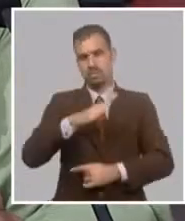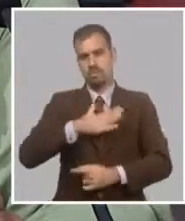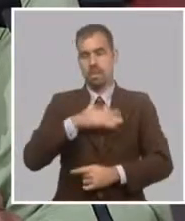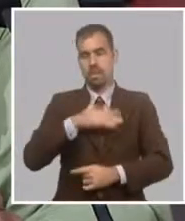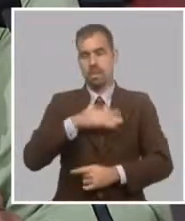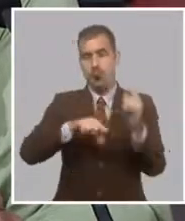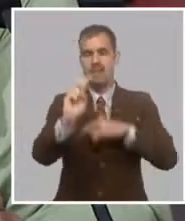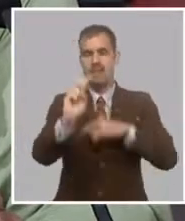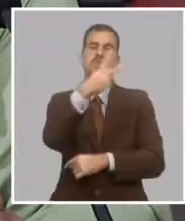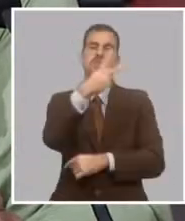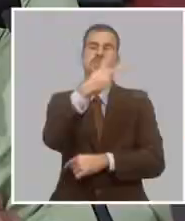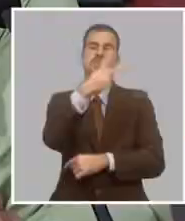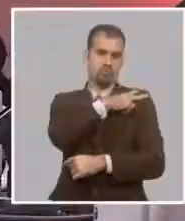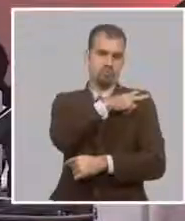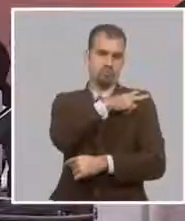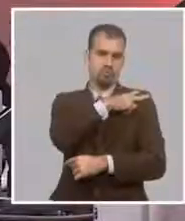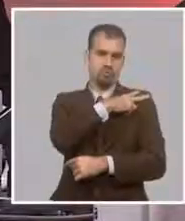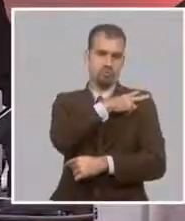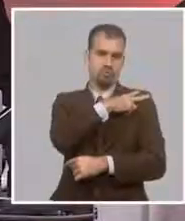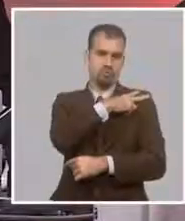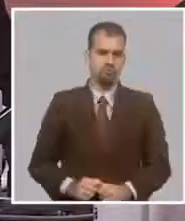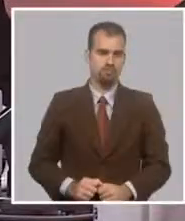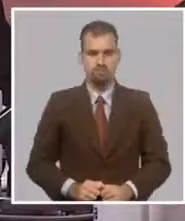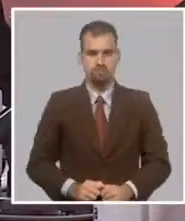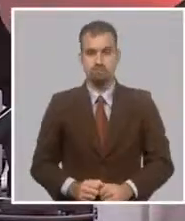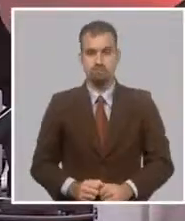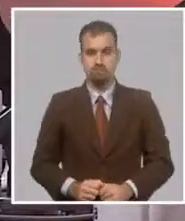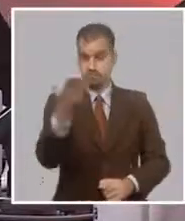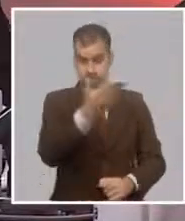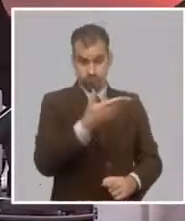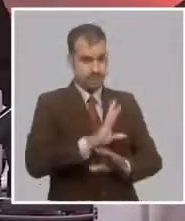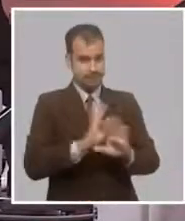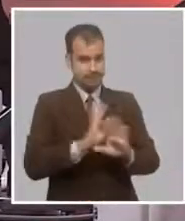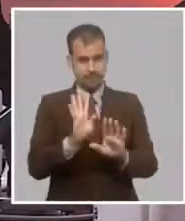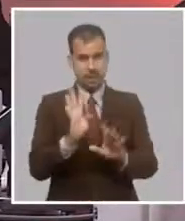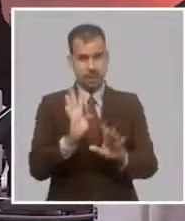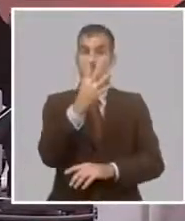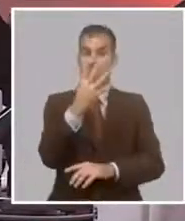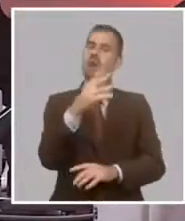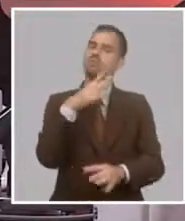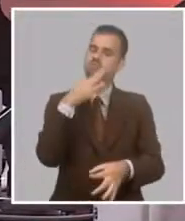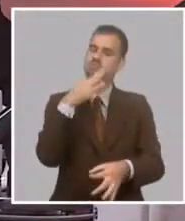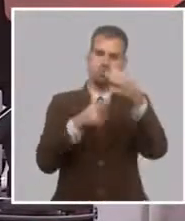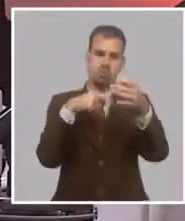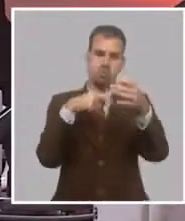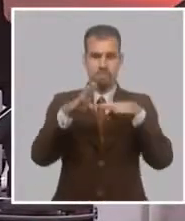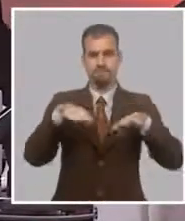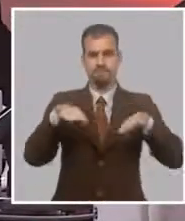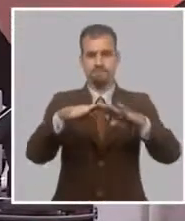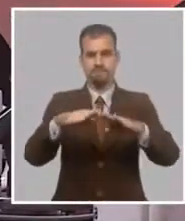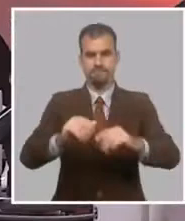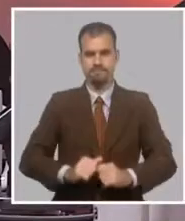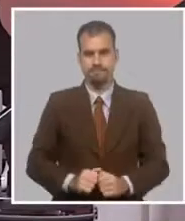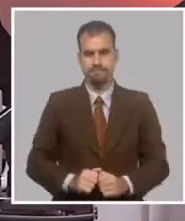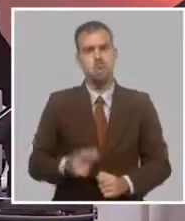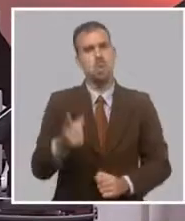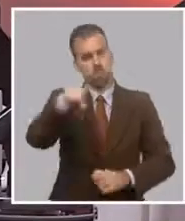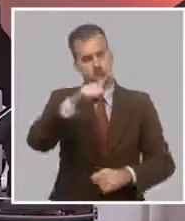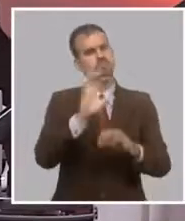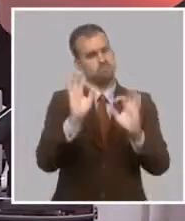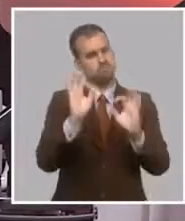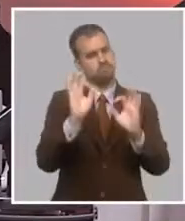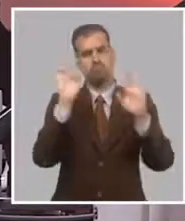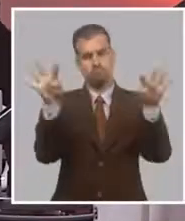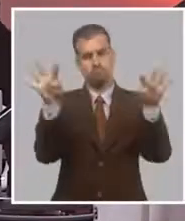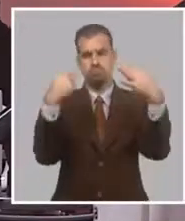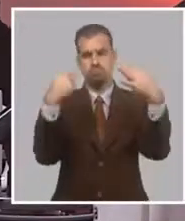vicepresidente de la OCDE Caudal. Con ellos estaremos pues compartiendo nuestra mesa redonda de hoy. A ustedes los invito para que